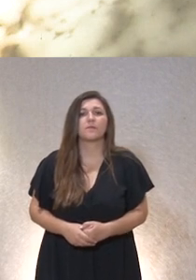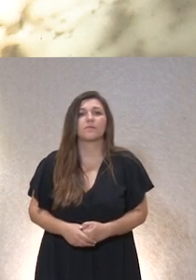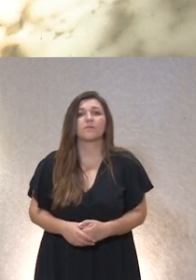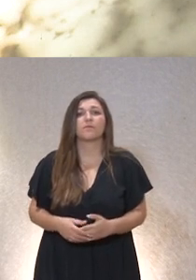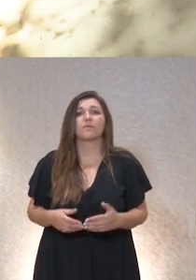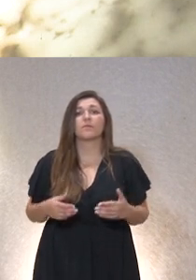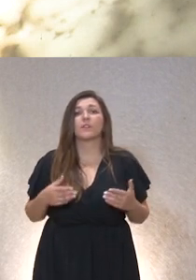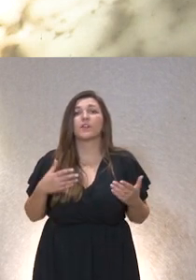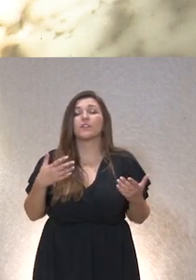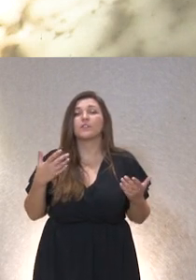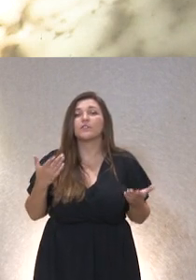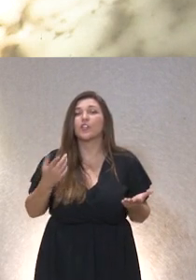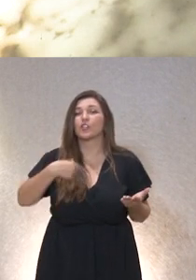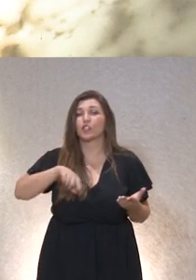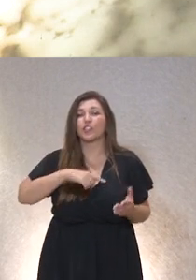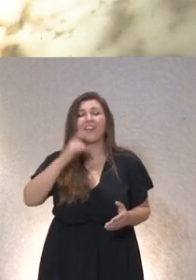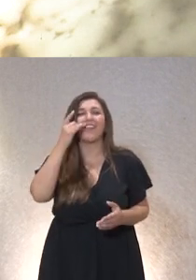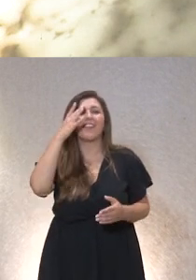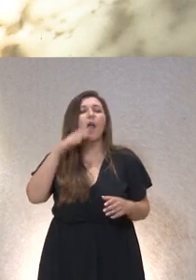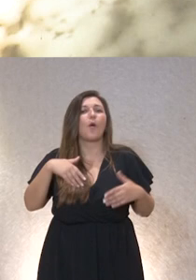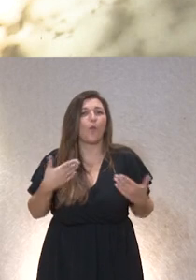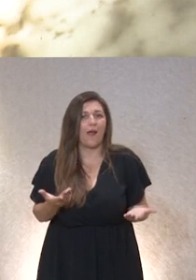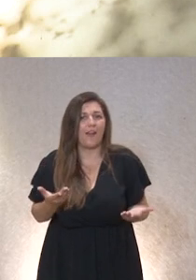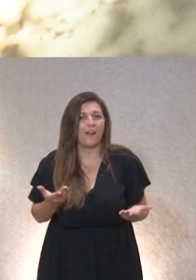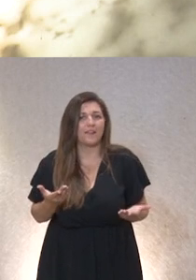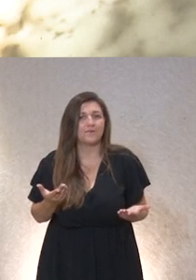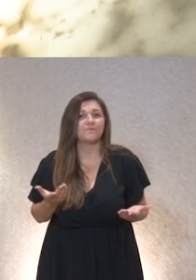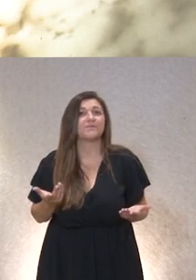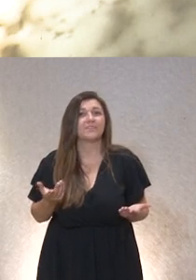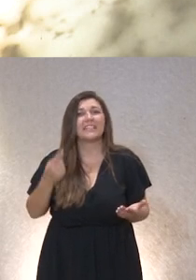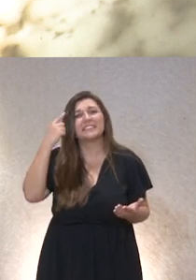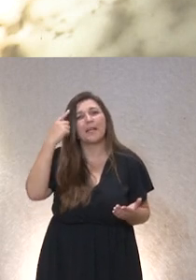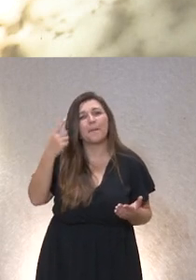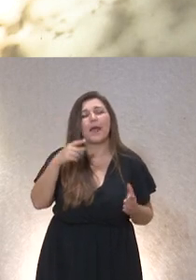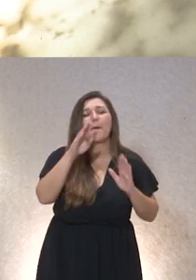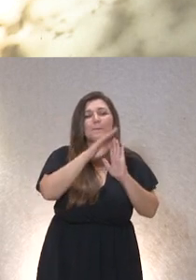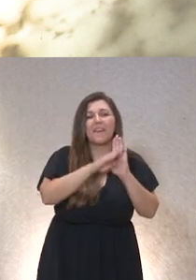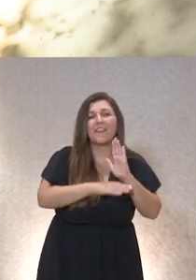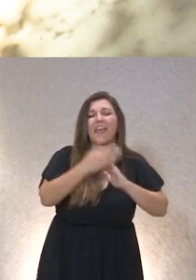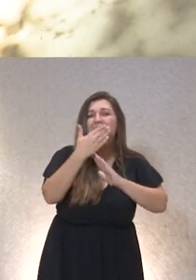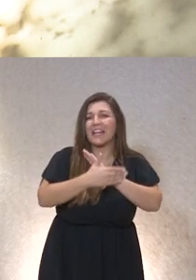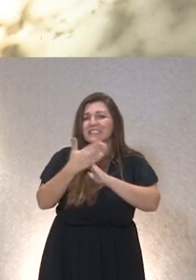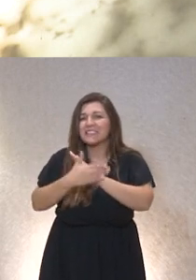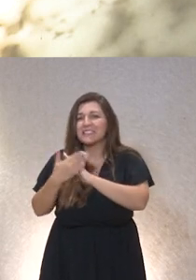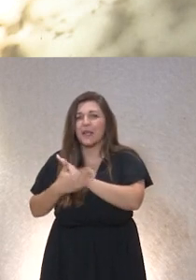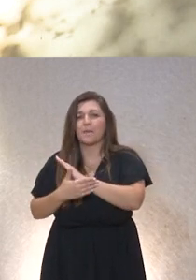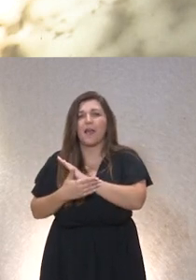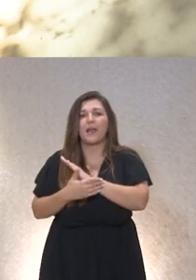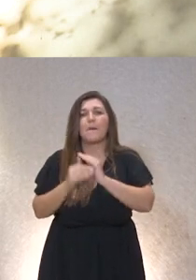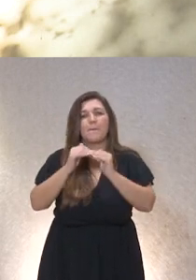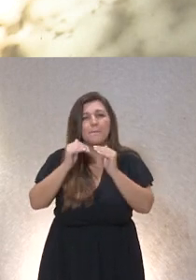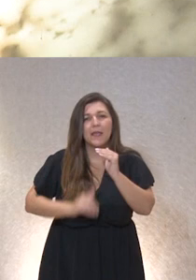nuestra sobre todo la idea que teníamos era tomar conciencia de lo que dan las medidas restrictivas o sea la reducción de medidas